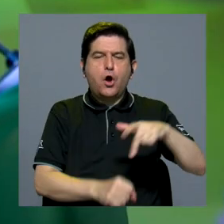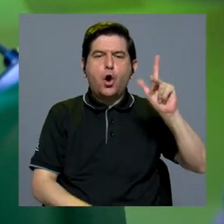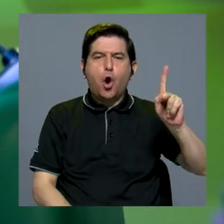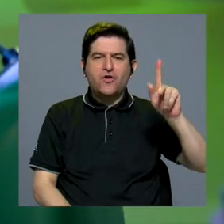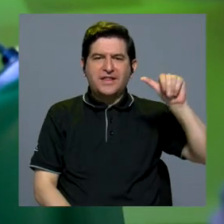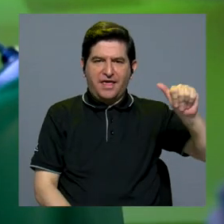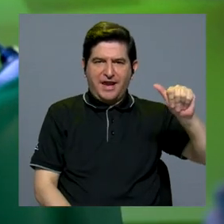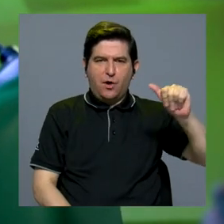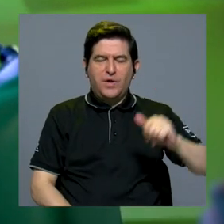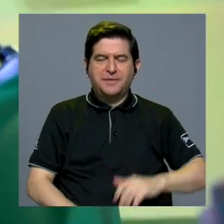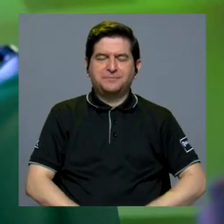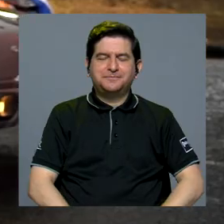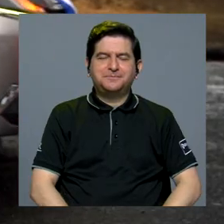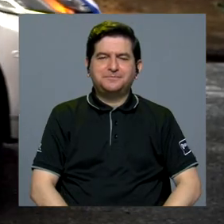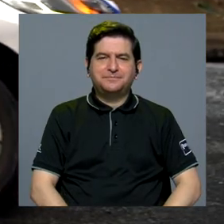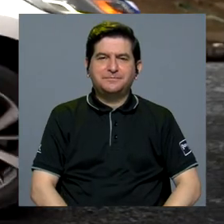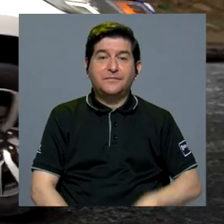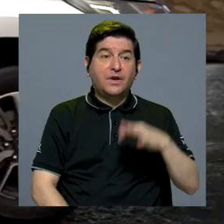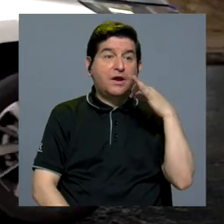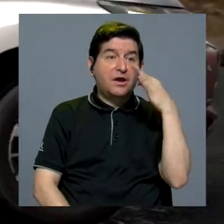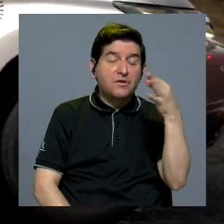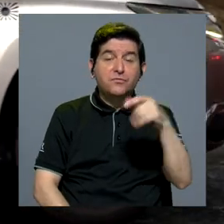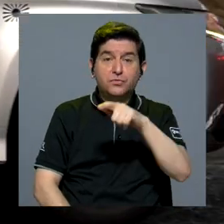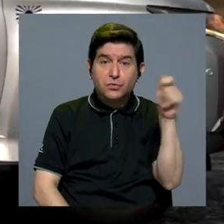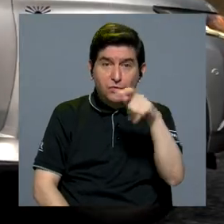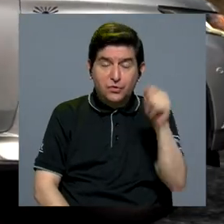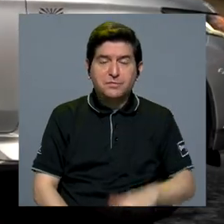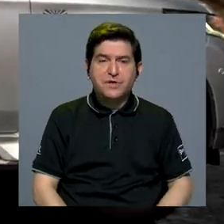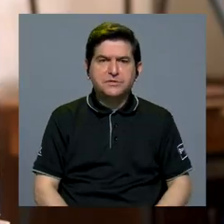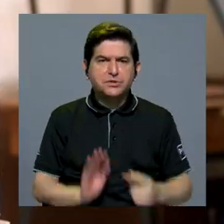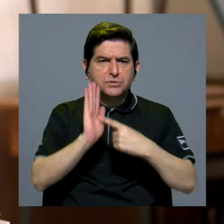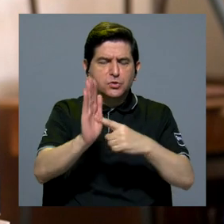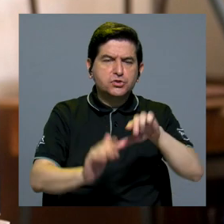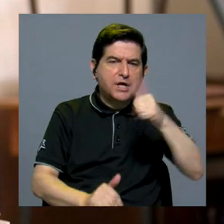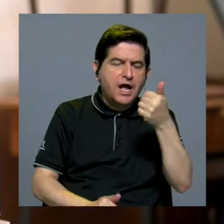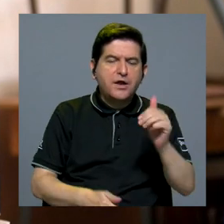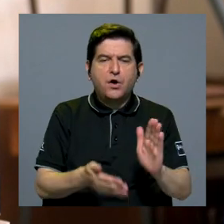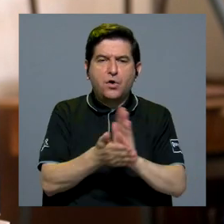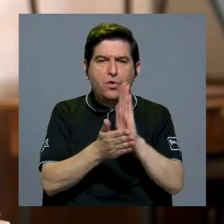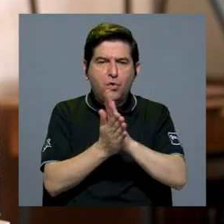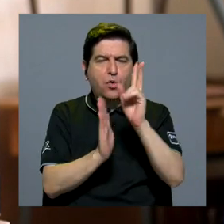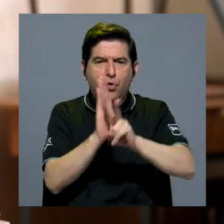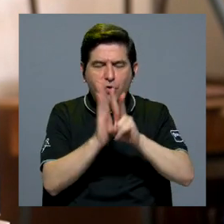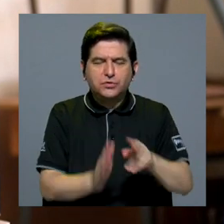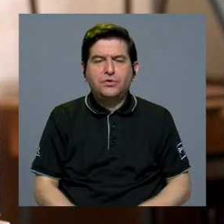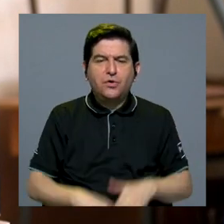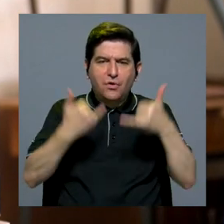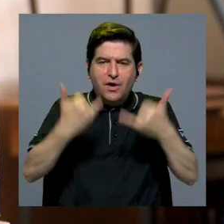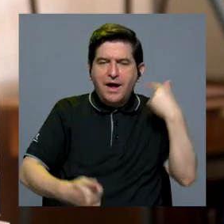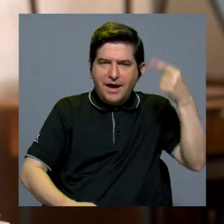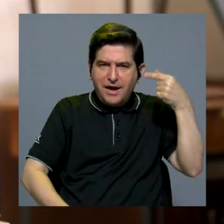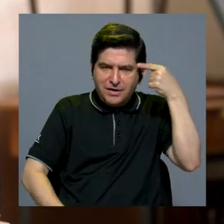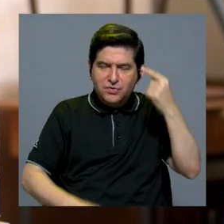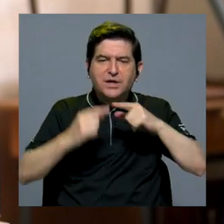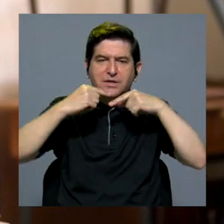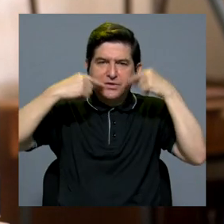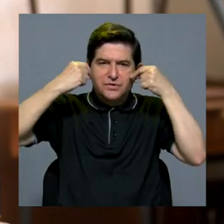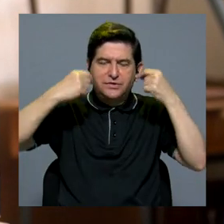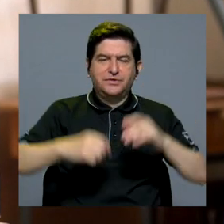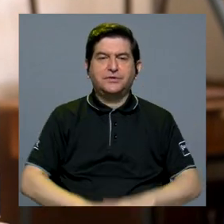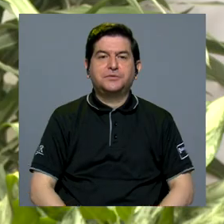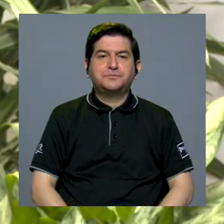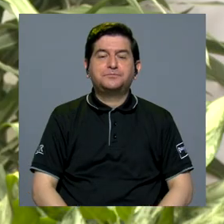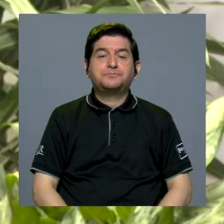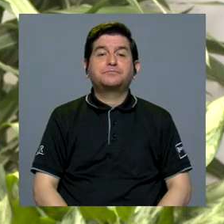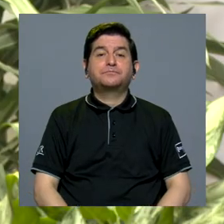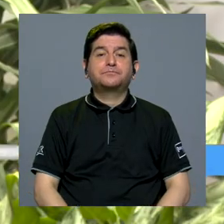Konrad Adenauer. Para los próximos meses lanzarán otro documental sobre el actual gobierno de Rodrigo Chávez.